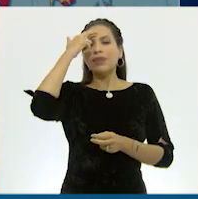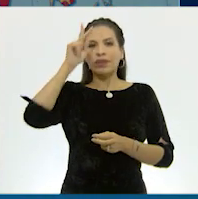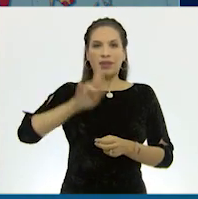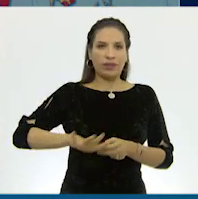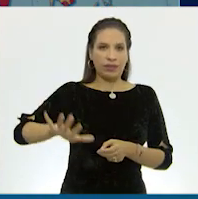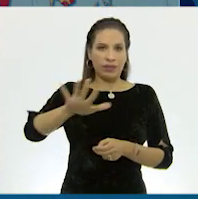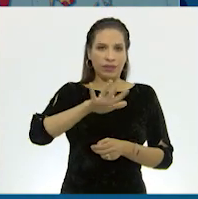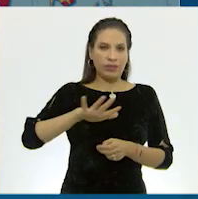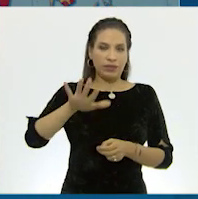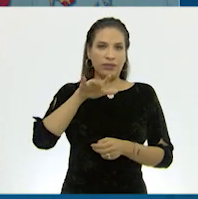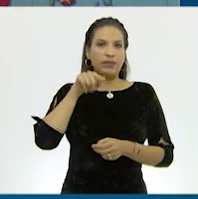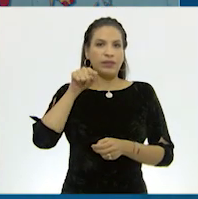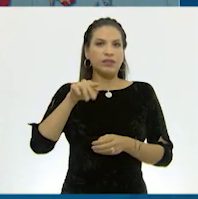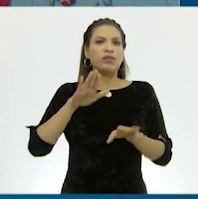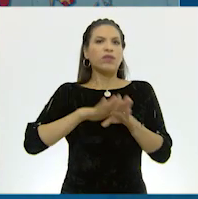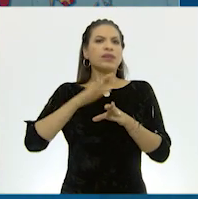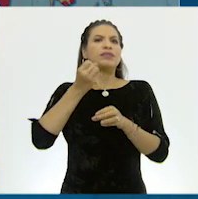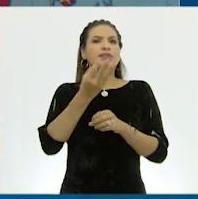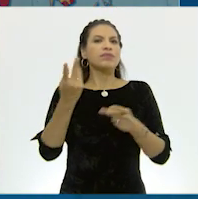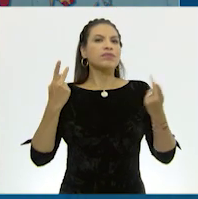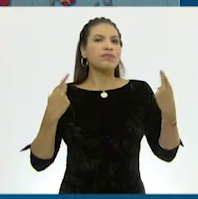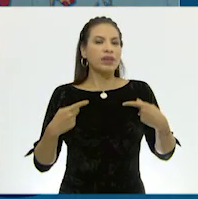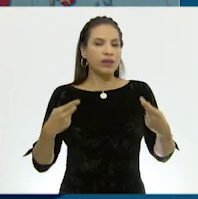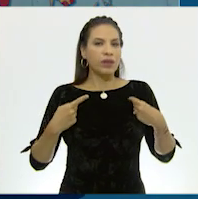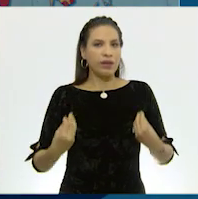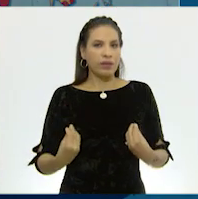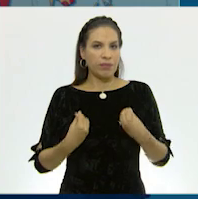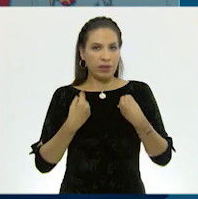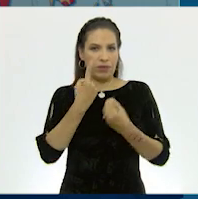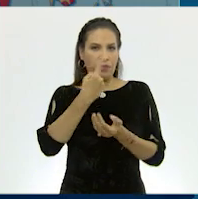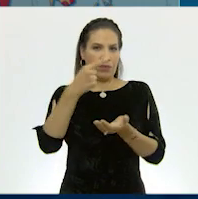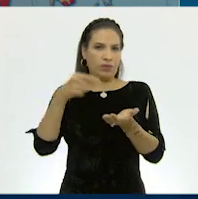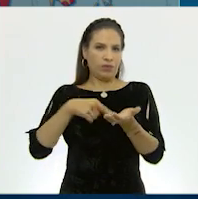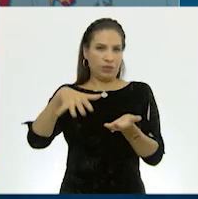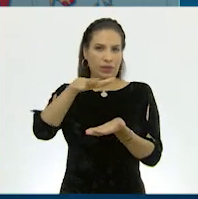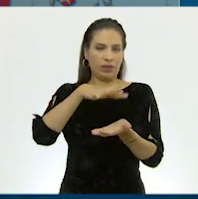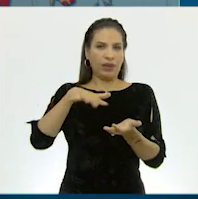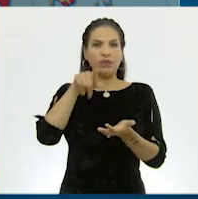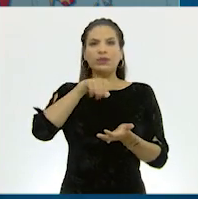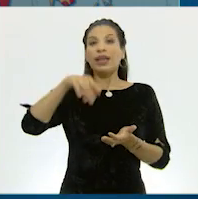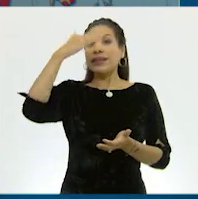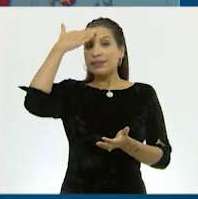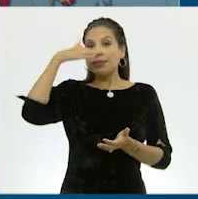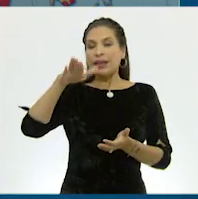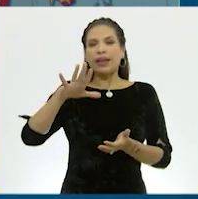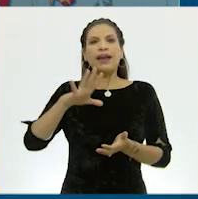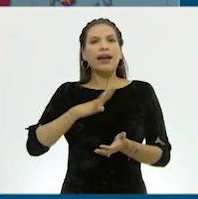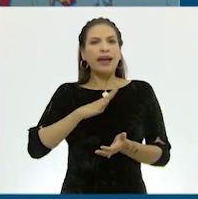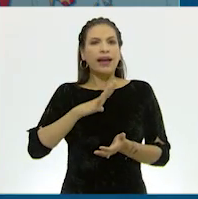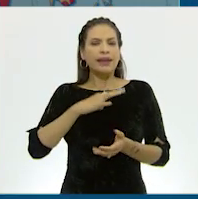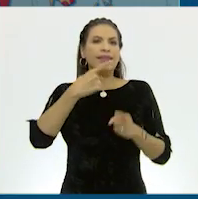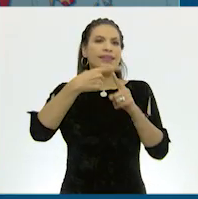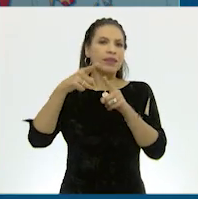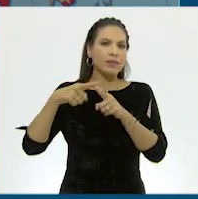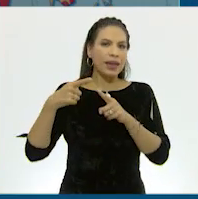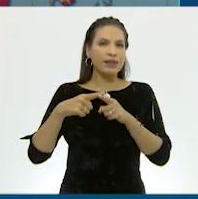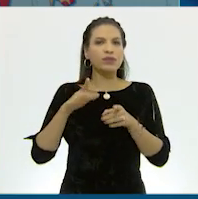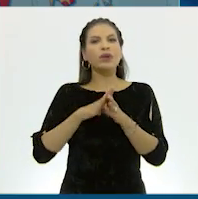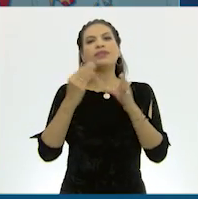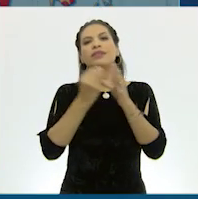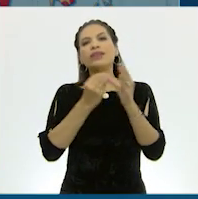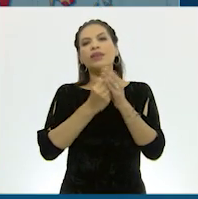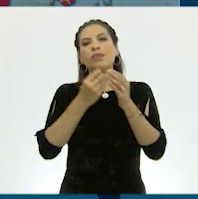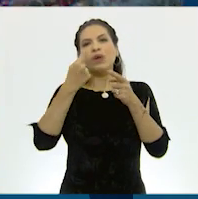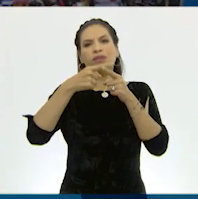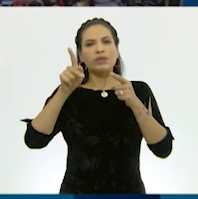población es la cantidad de personas que habitan un lugar. Como ustedes saben, existen diversos tipos de